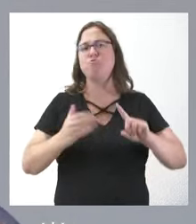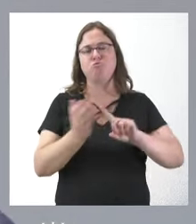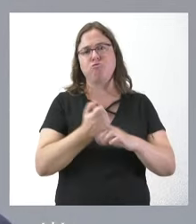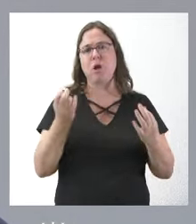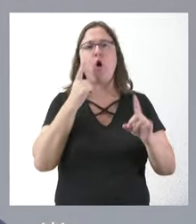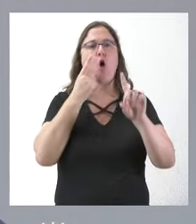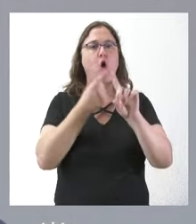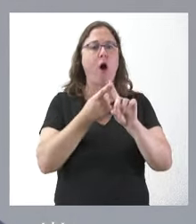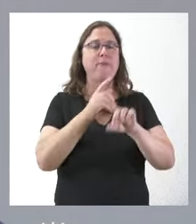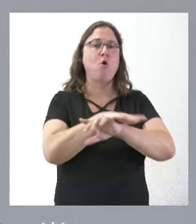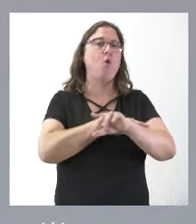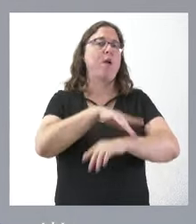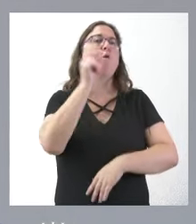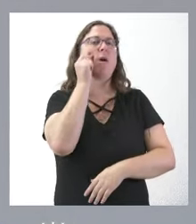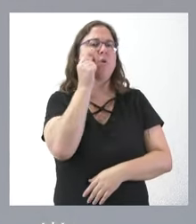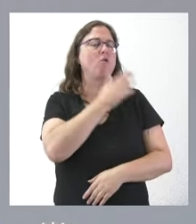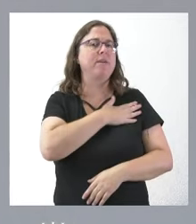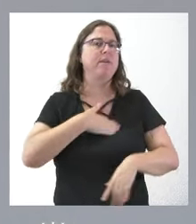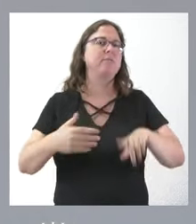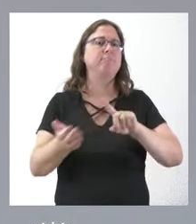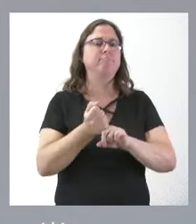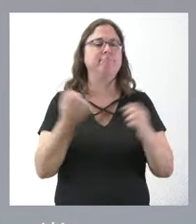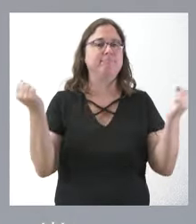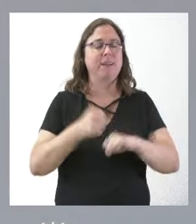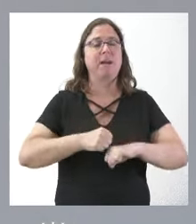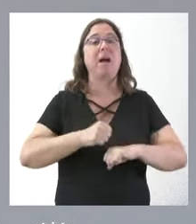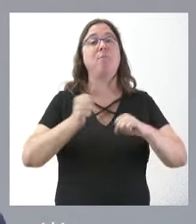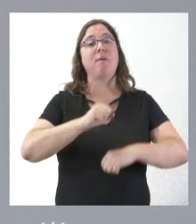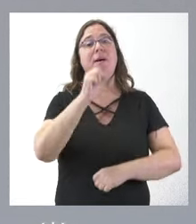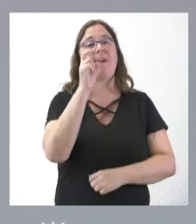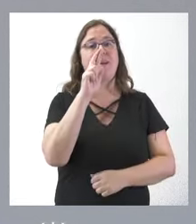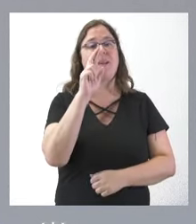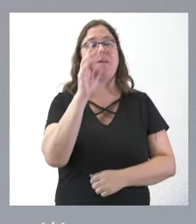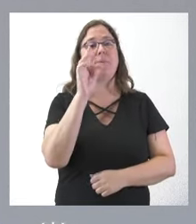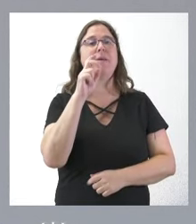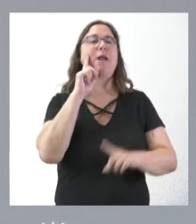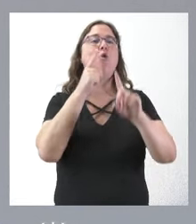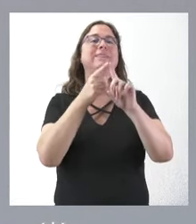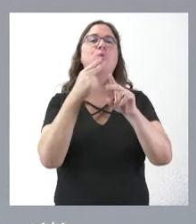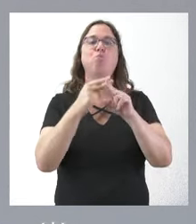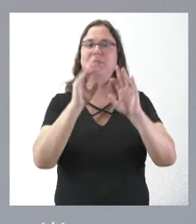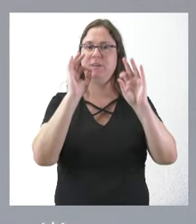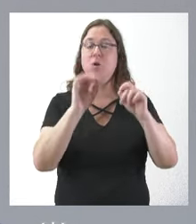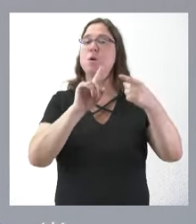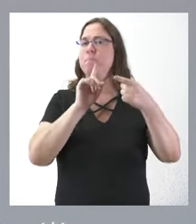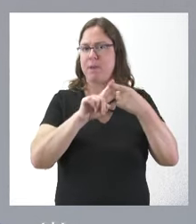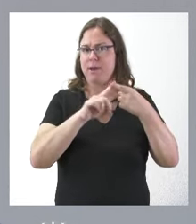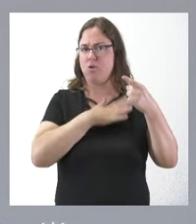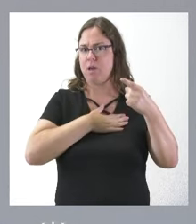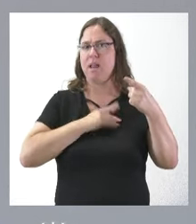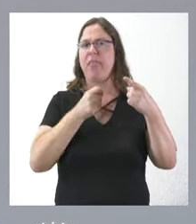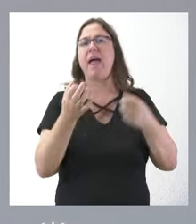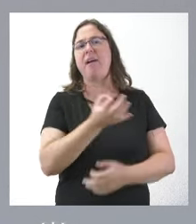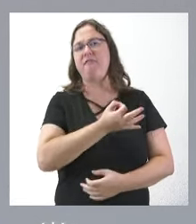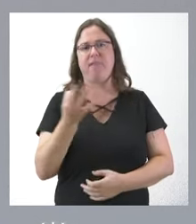Alfonso Fernández Mañueco con la aprobación de las RPTs a nivel de grandes objetivos políticos. En primer lugar, garantizar la eficacia